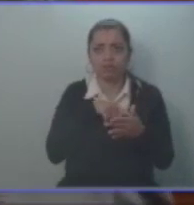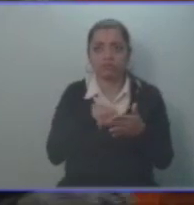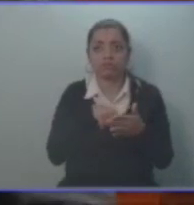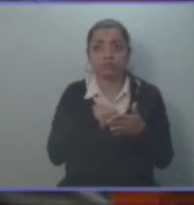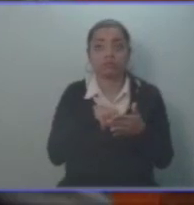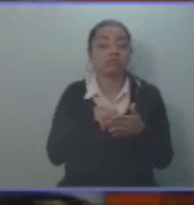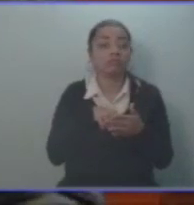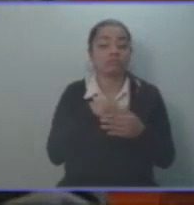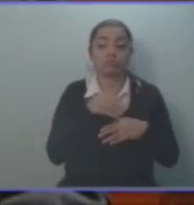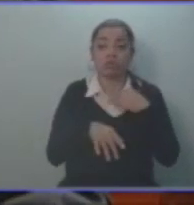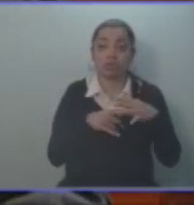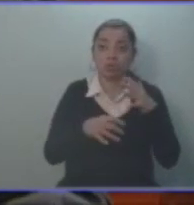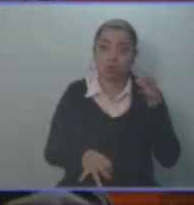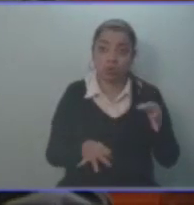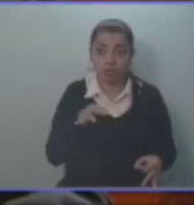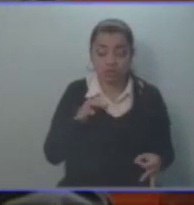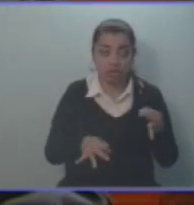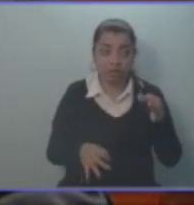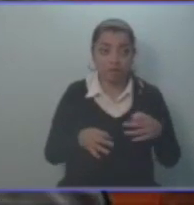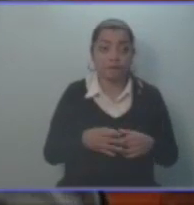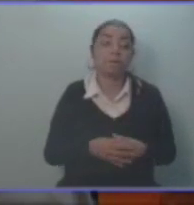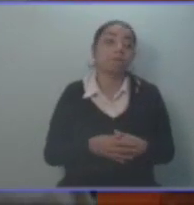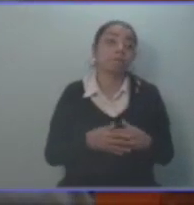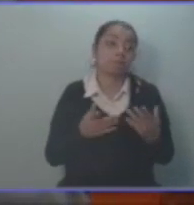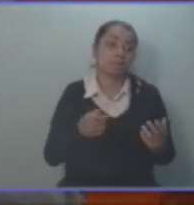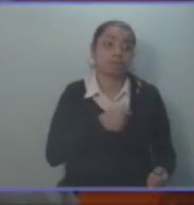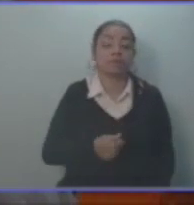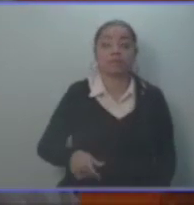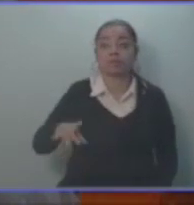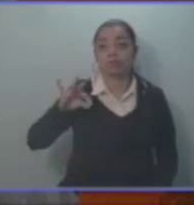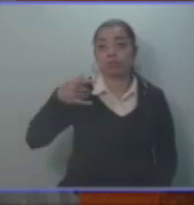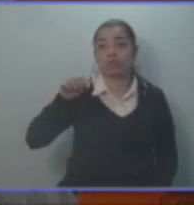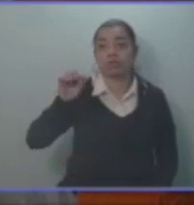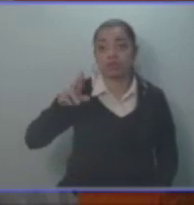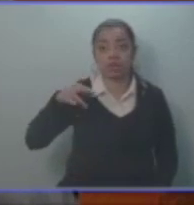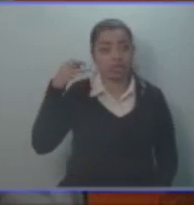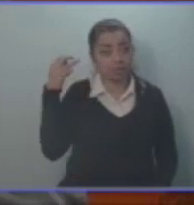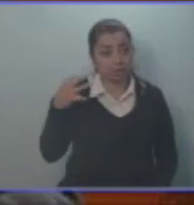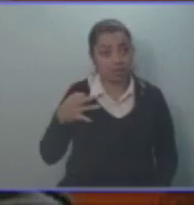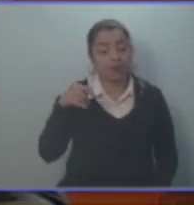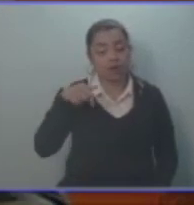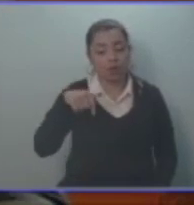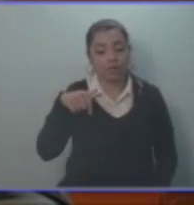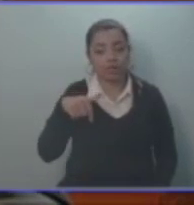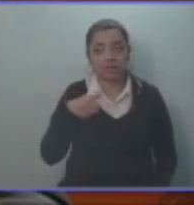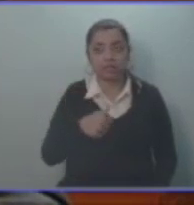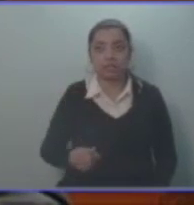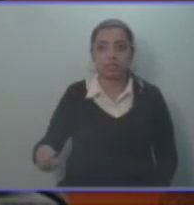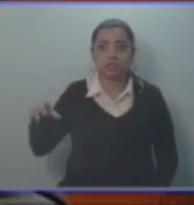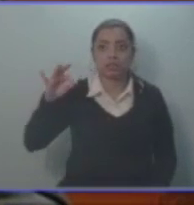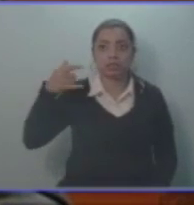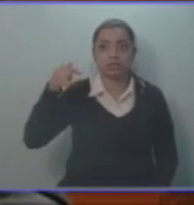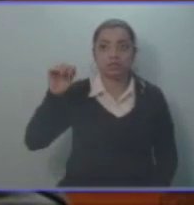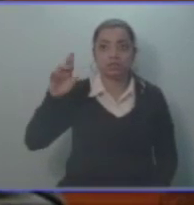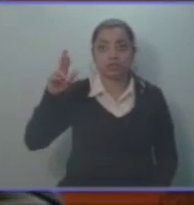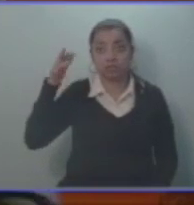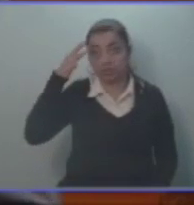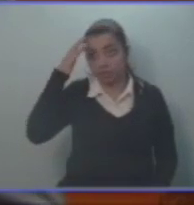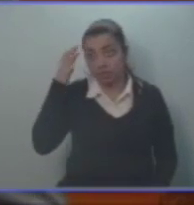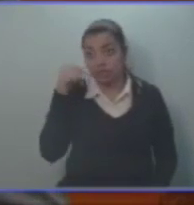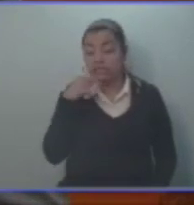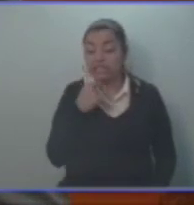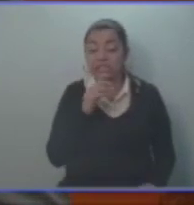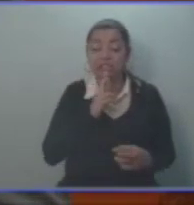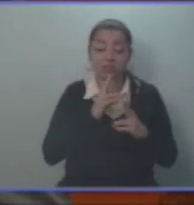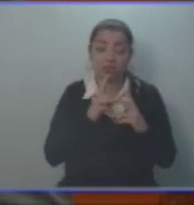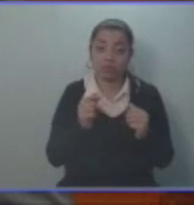en vía judicial. Es el Fiscal General de la República el que debe tener ahorita la voz cantante para resolver